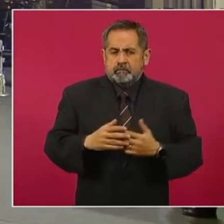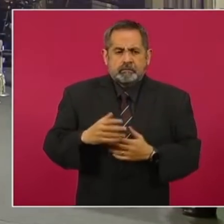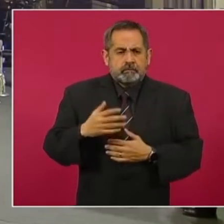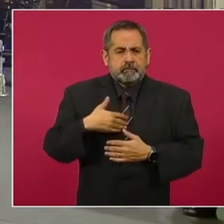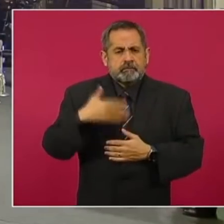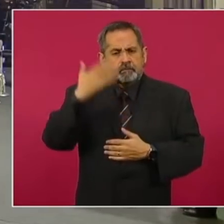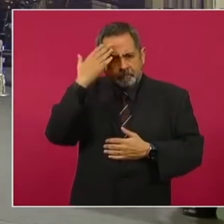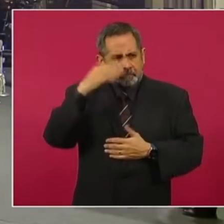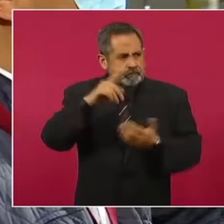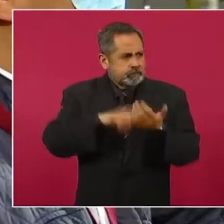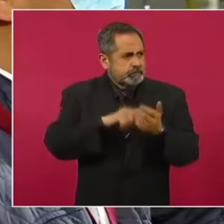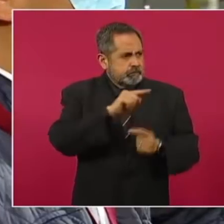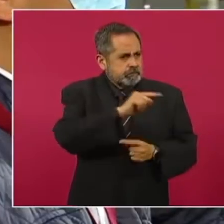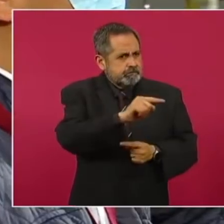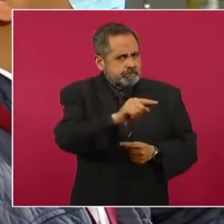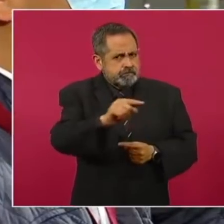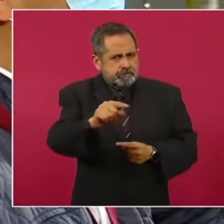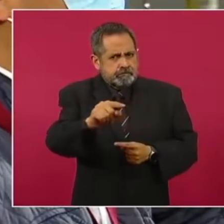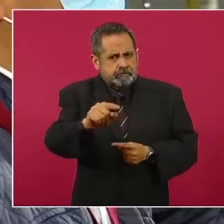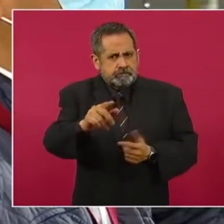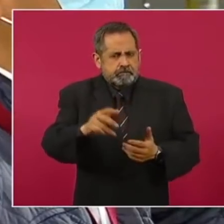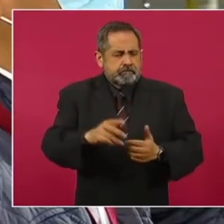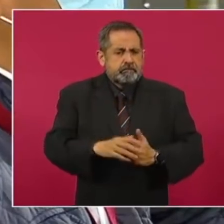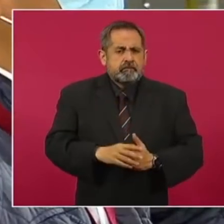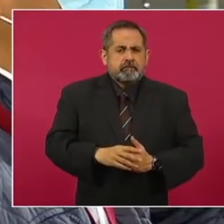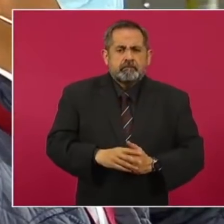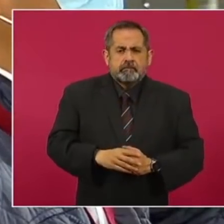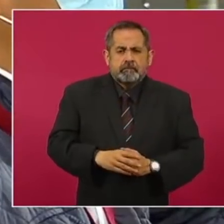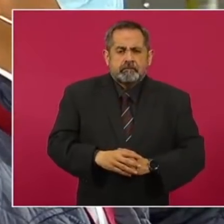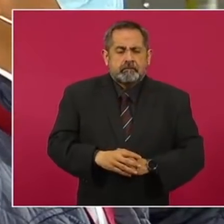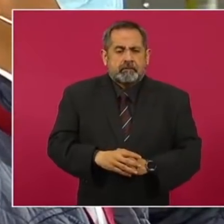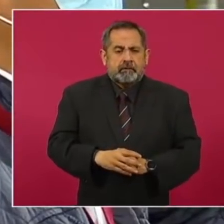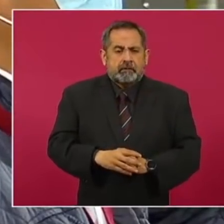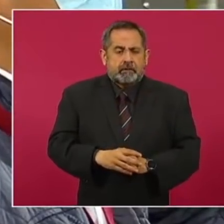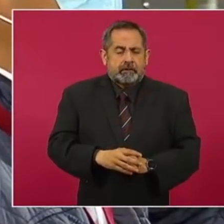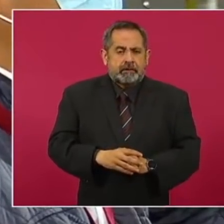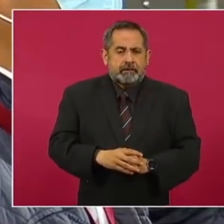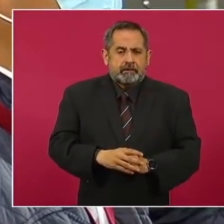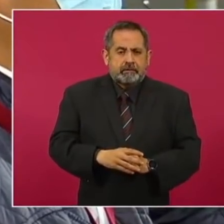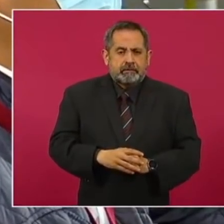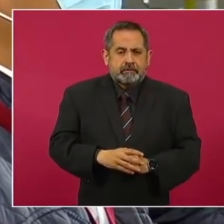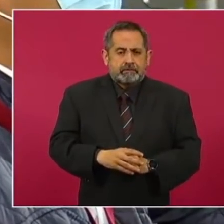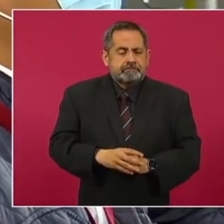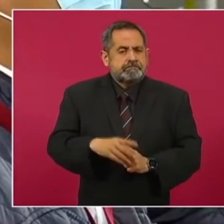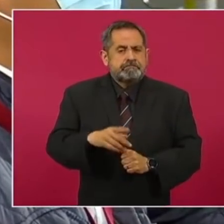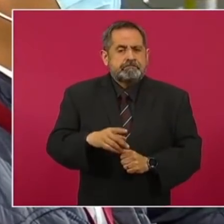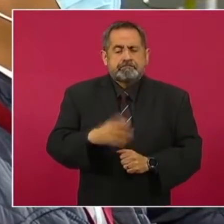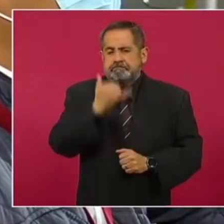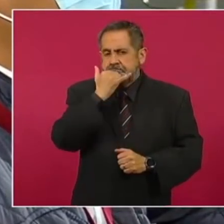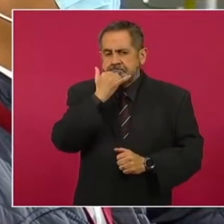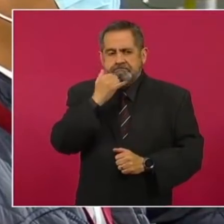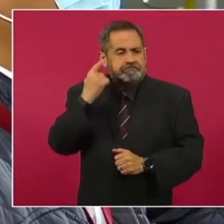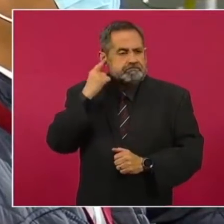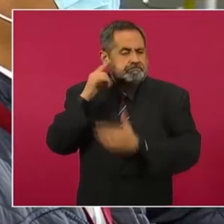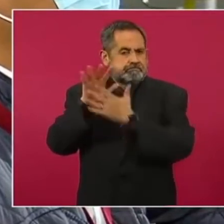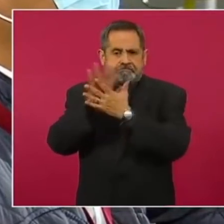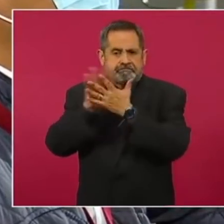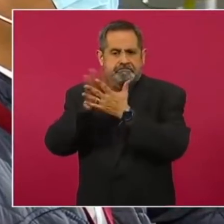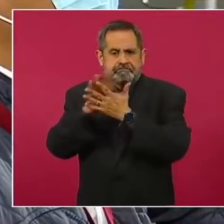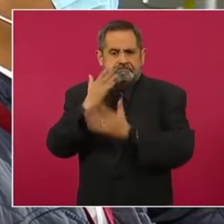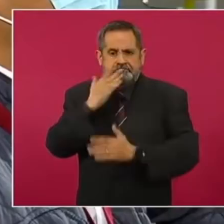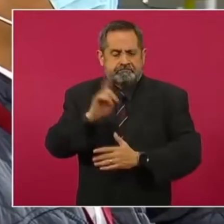previsiones para proteger a los trabajadores y justificar sus eventuales ausencias.